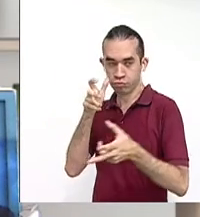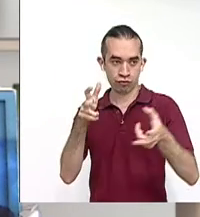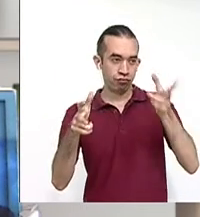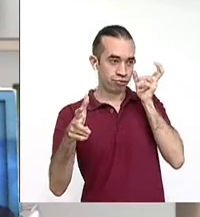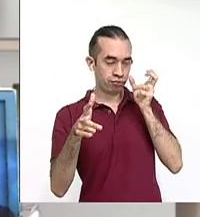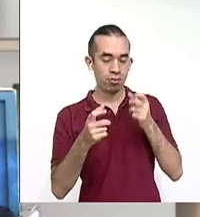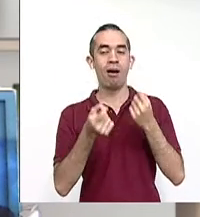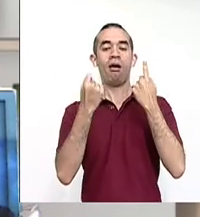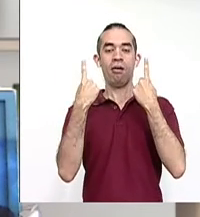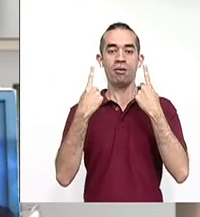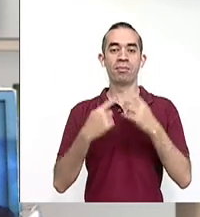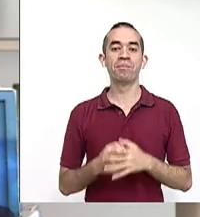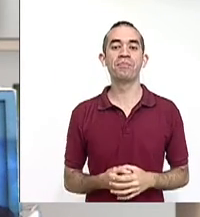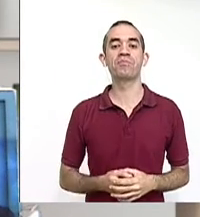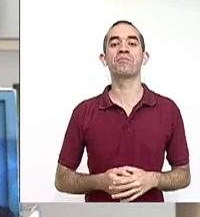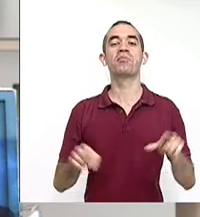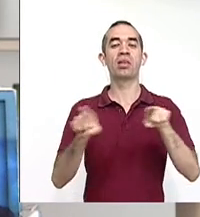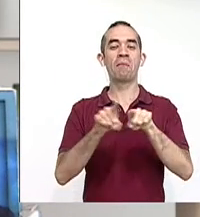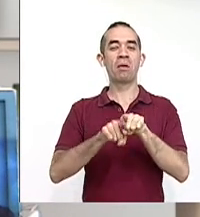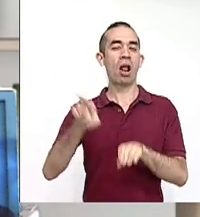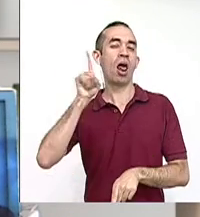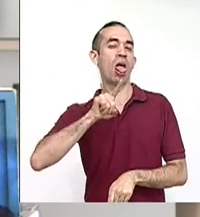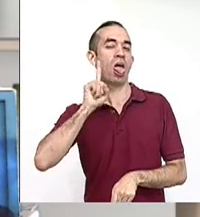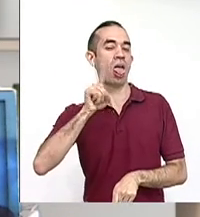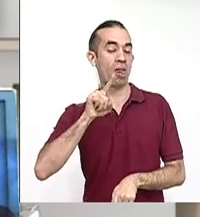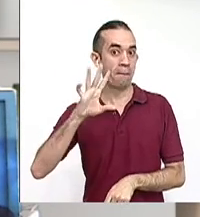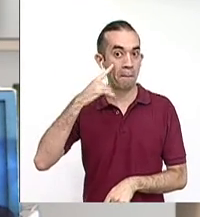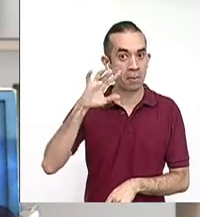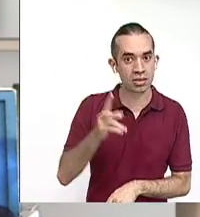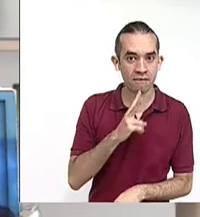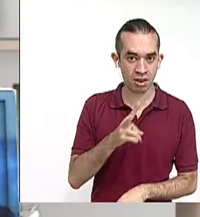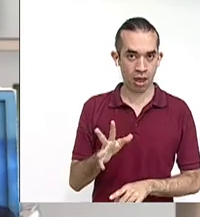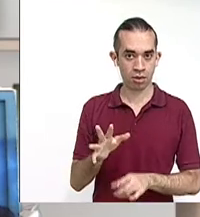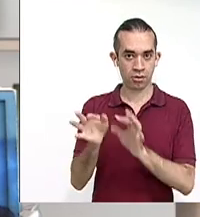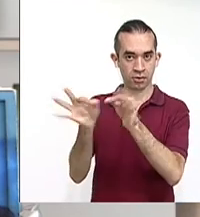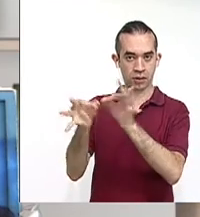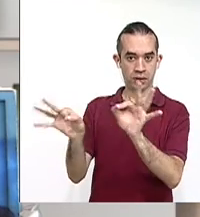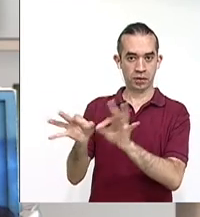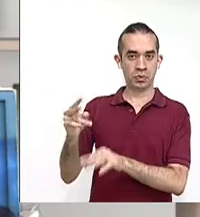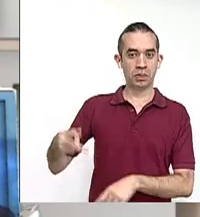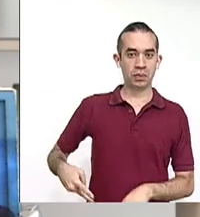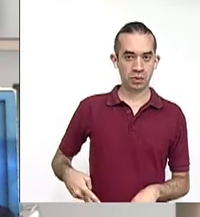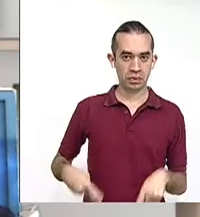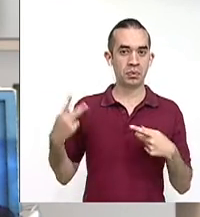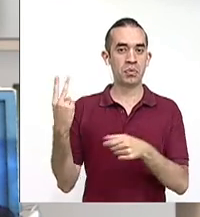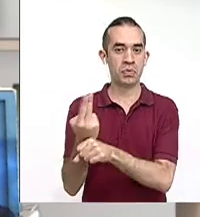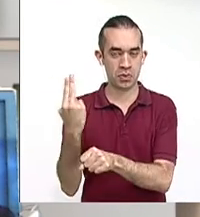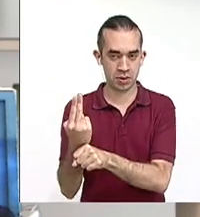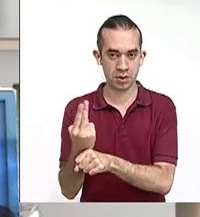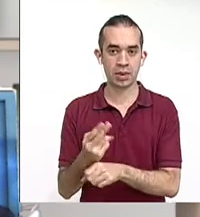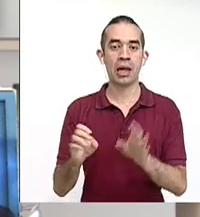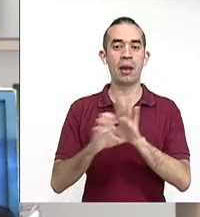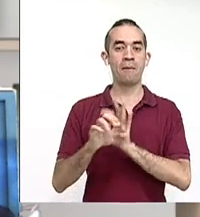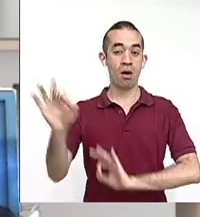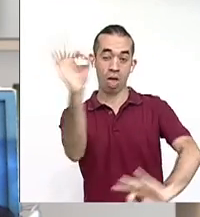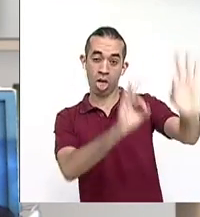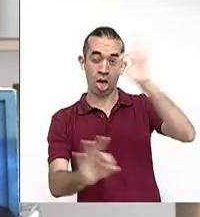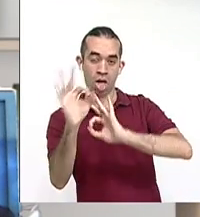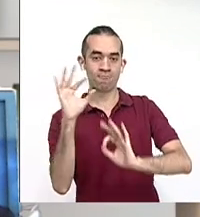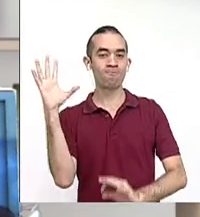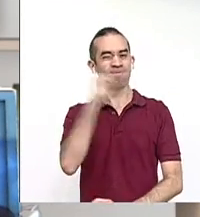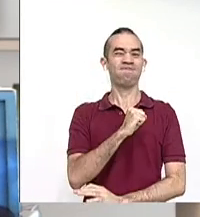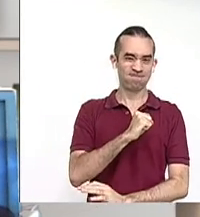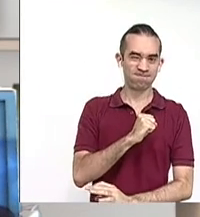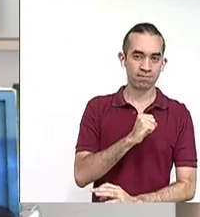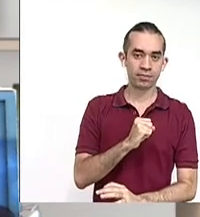También hemos visto las falacias en el lenguaje cotidiano, aprender a interpretar y reconocer cuando nos están engañando o cuando